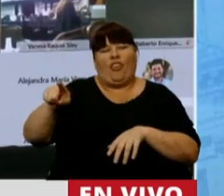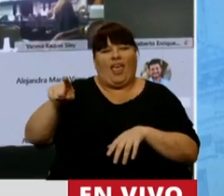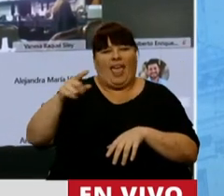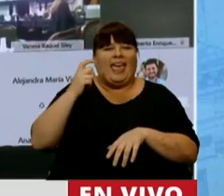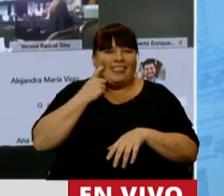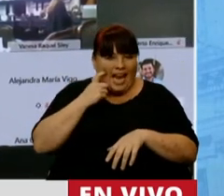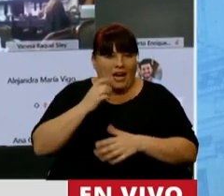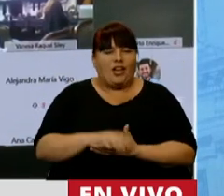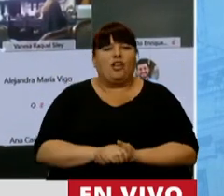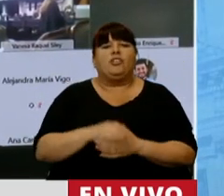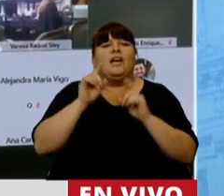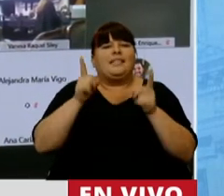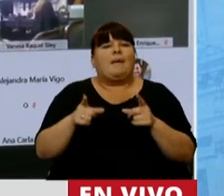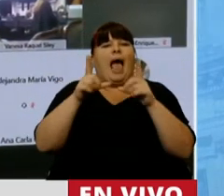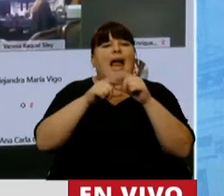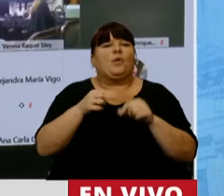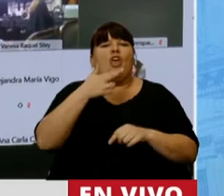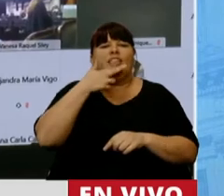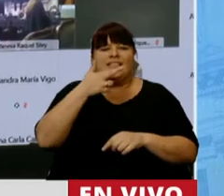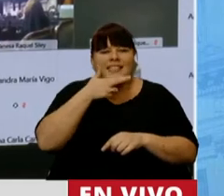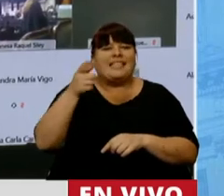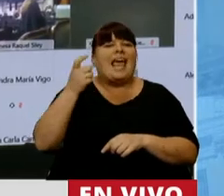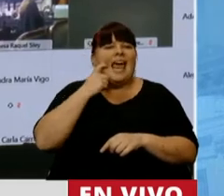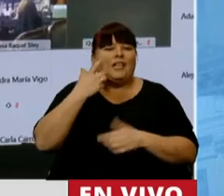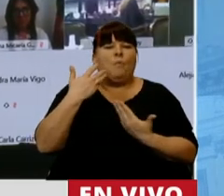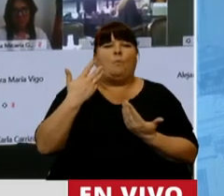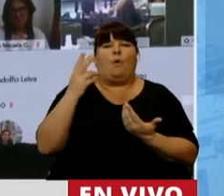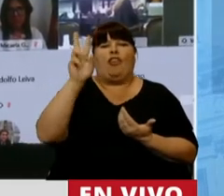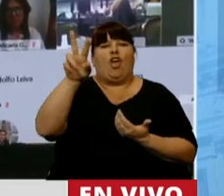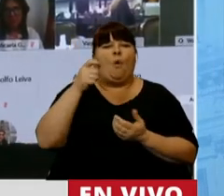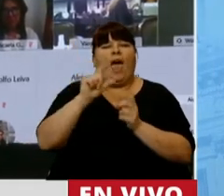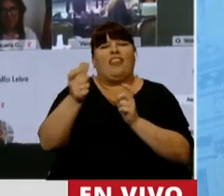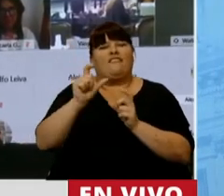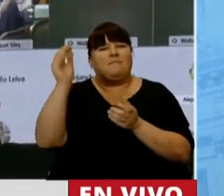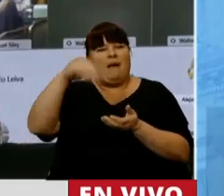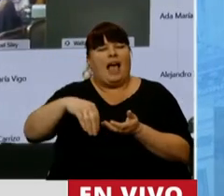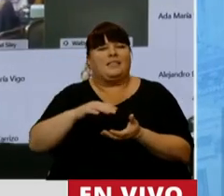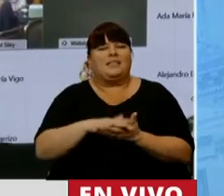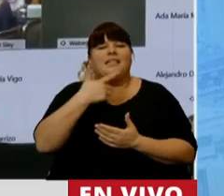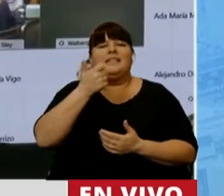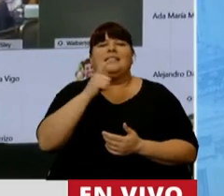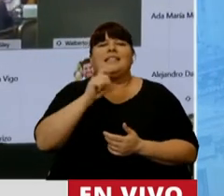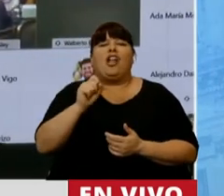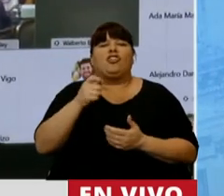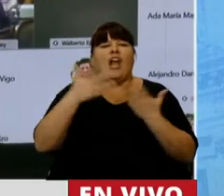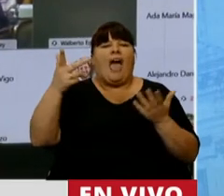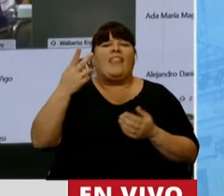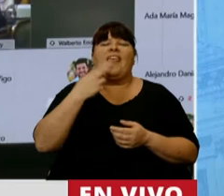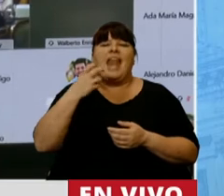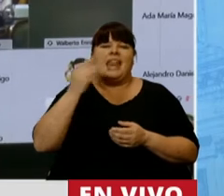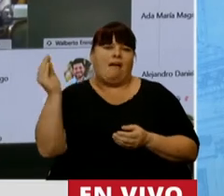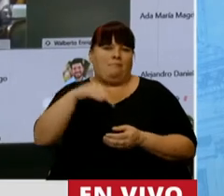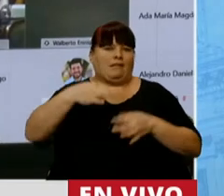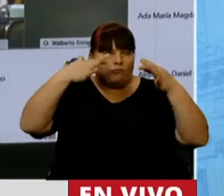También la posibilidad en el artículo 17 que Entre Ríos pueda cobrar los excedentes, el salto grande de energía en tiempo y